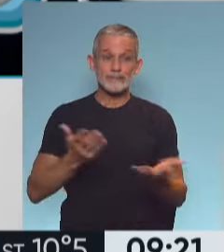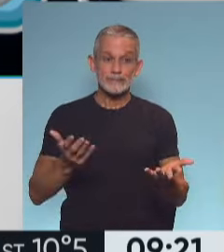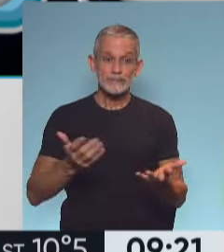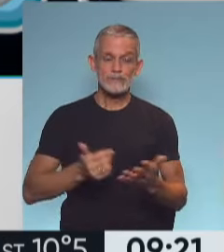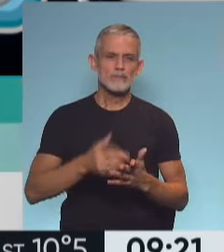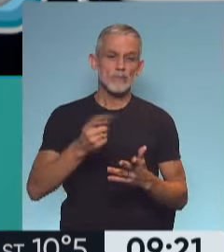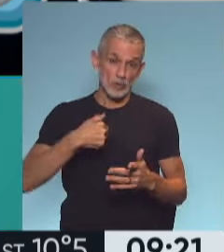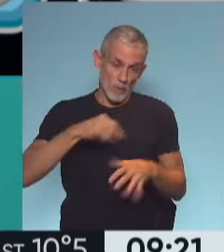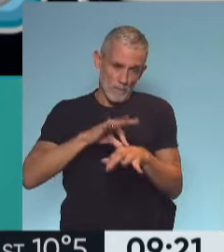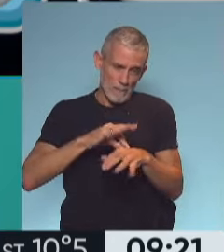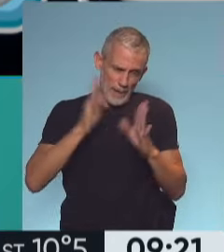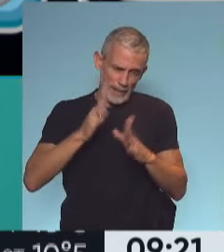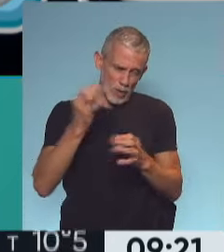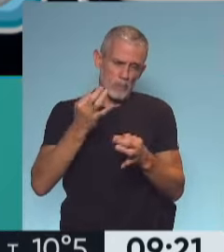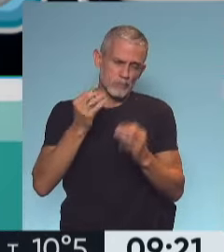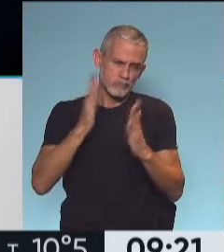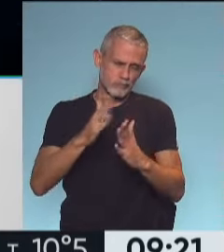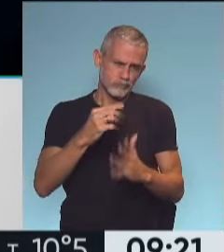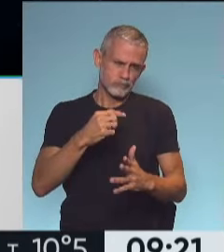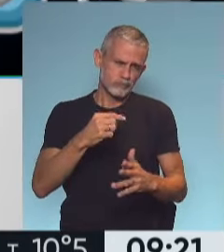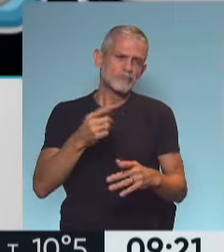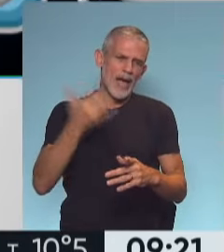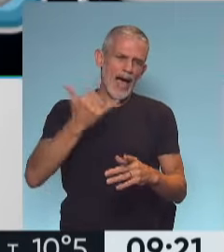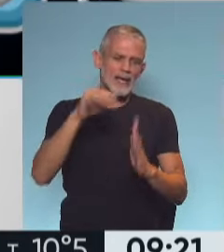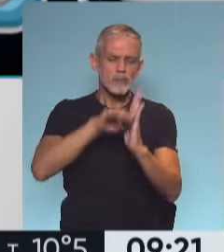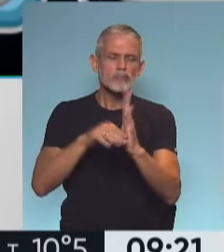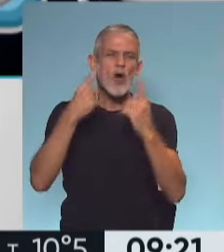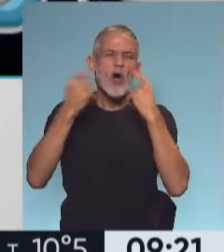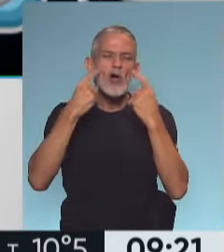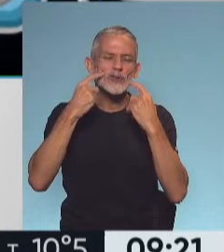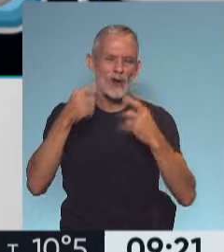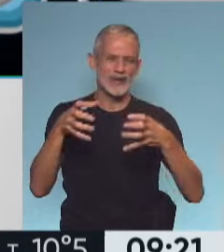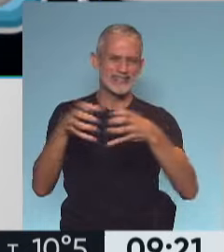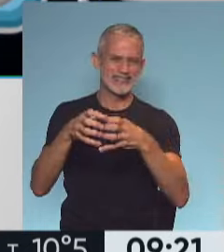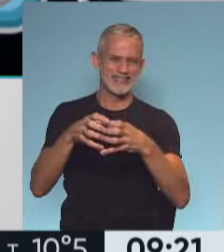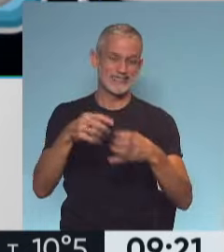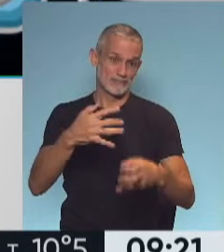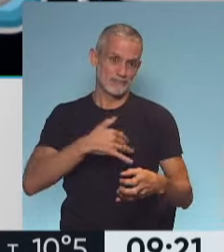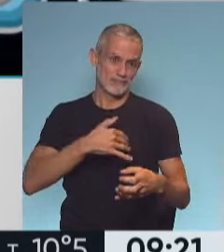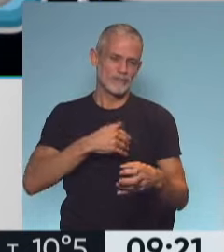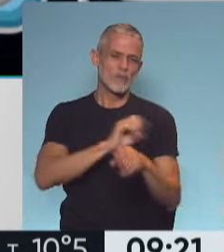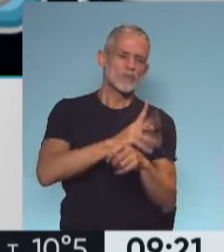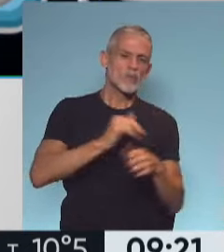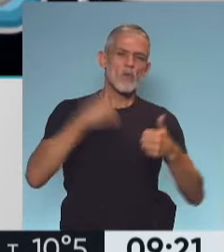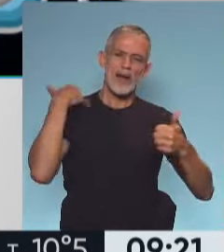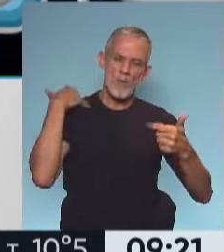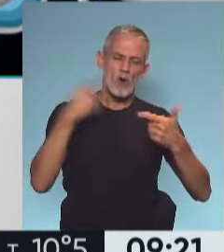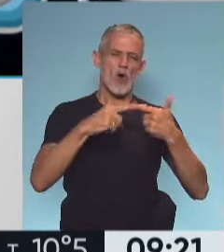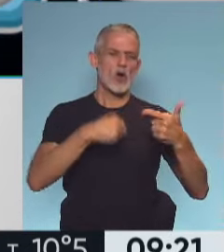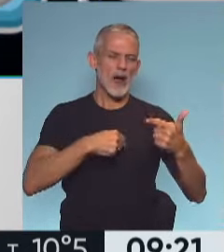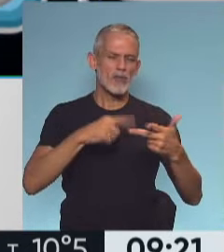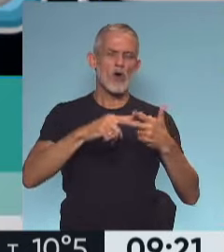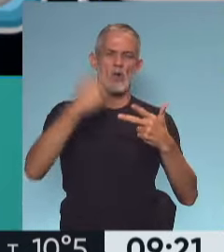Como cardiólogo, lo que te puedo decir es que se han creado controles post-COVID, que son grupos interdisciplinarios, neumonólogos, cardiólogos,